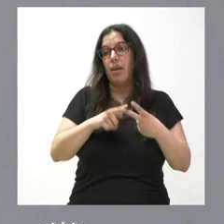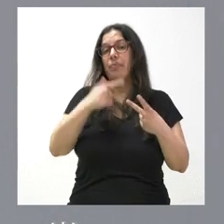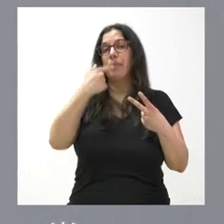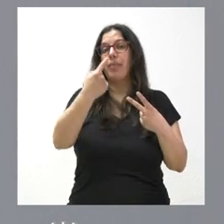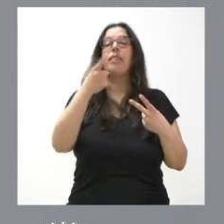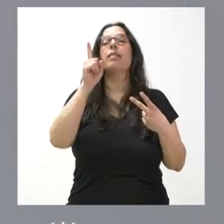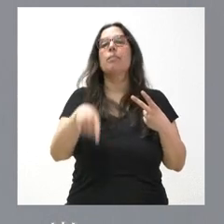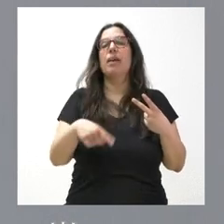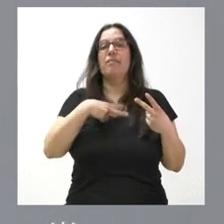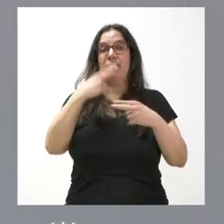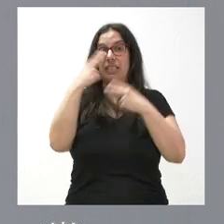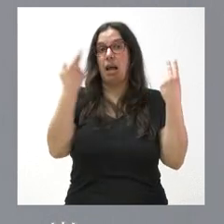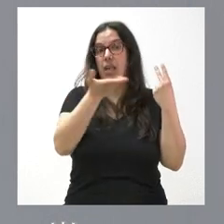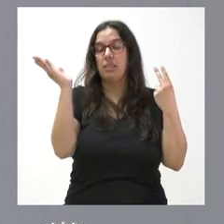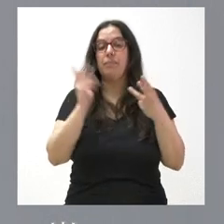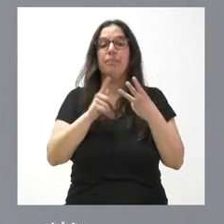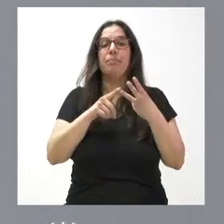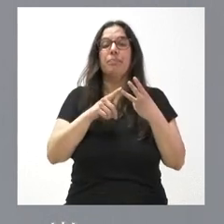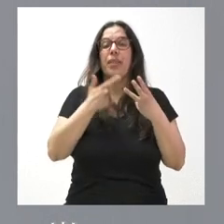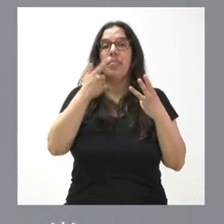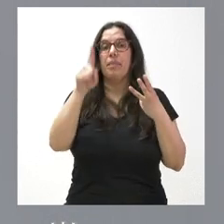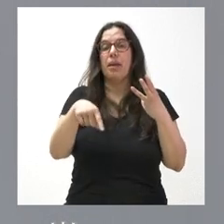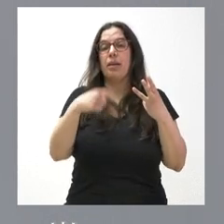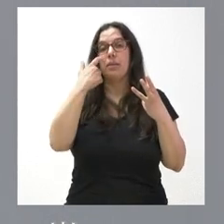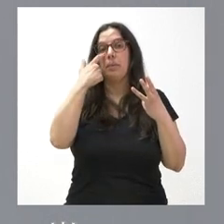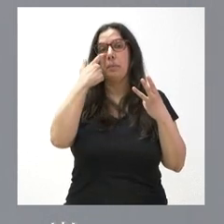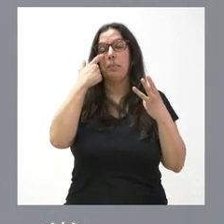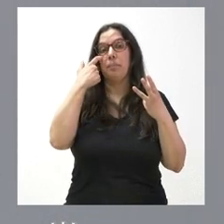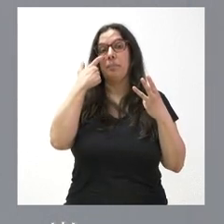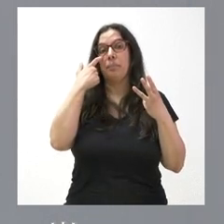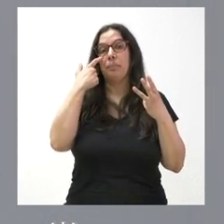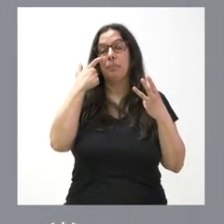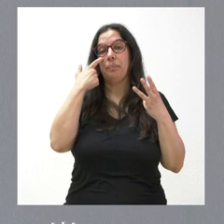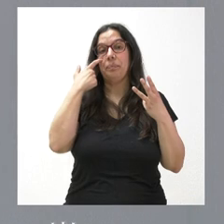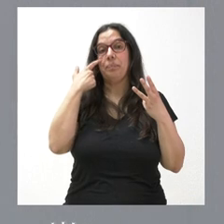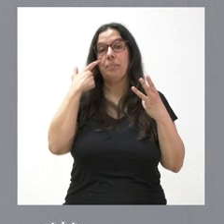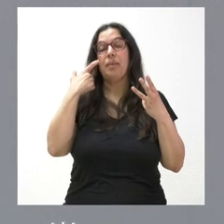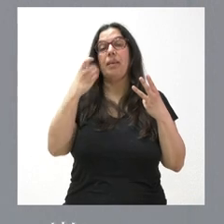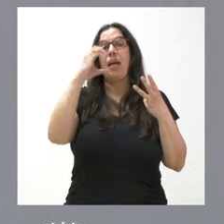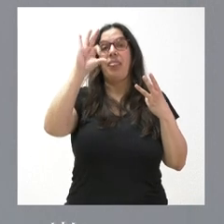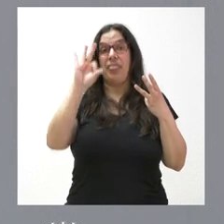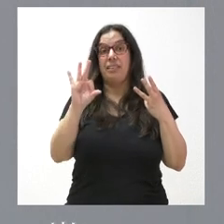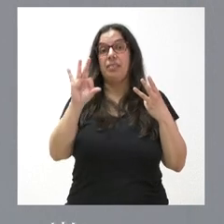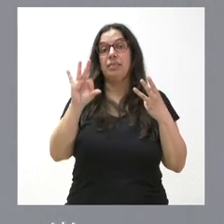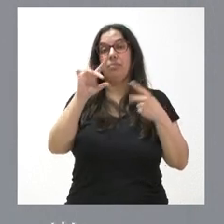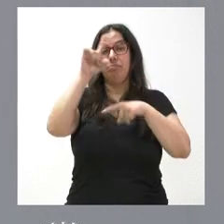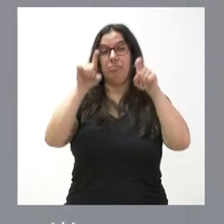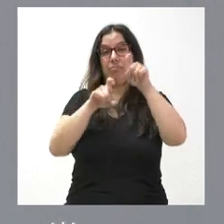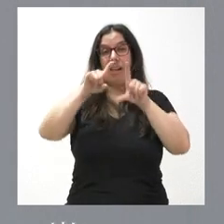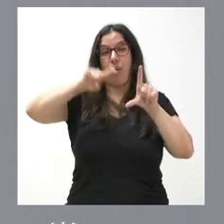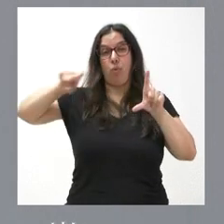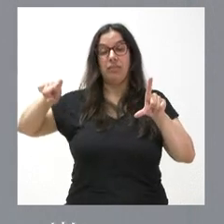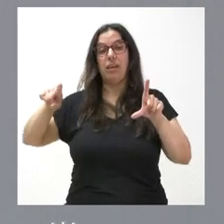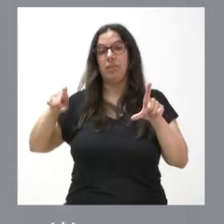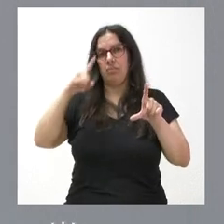los fiscales, lo que hoy es el CIS, sin ir más lejos, como ejemplo claramente